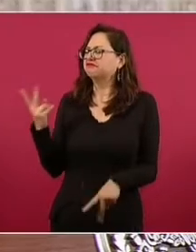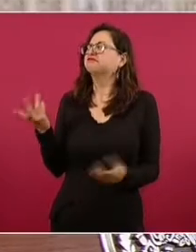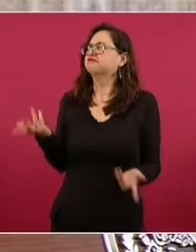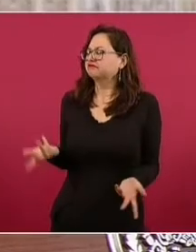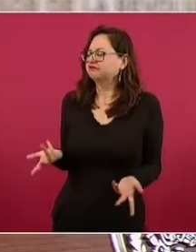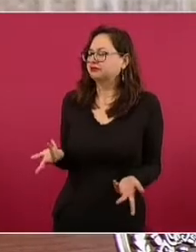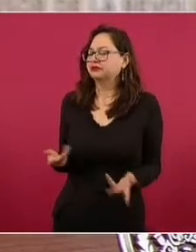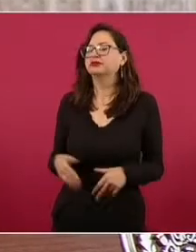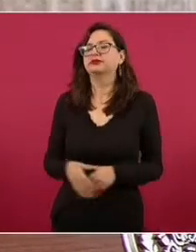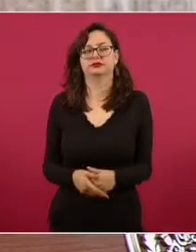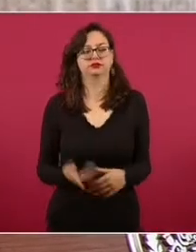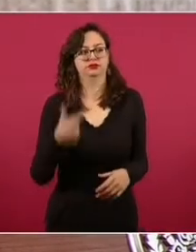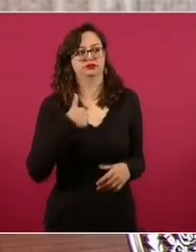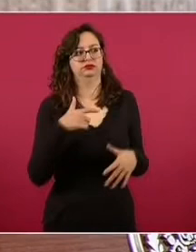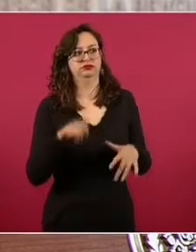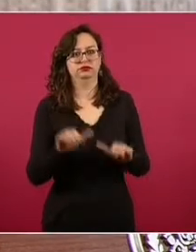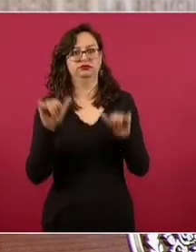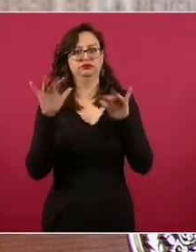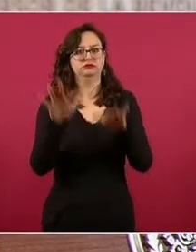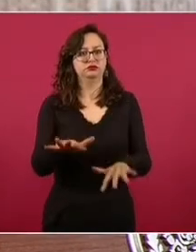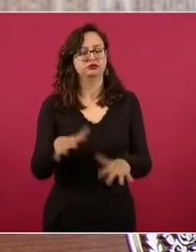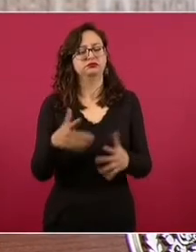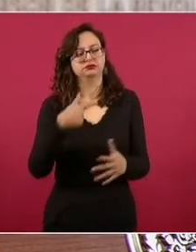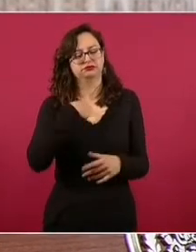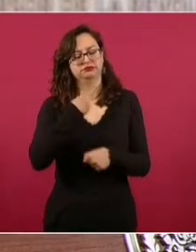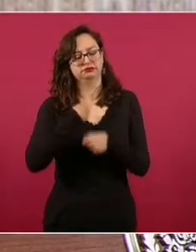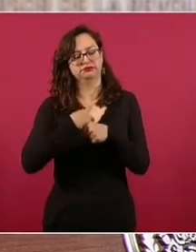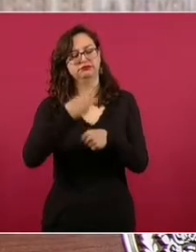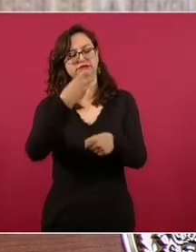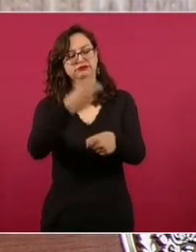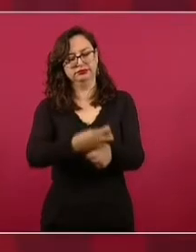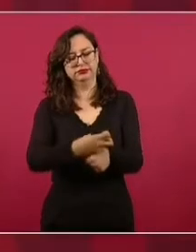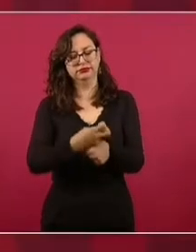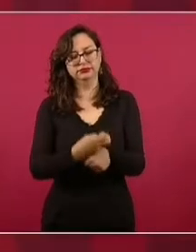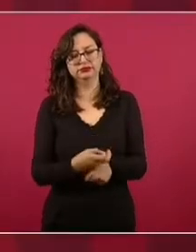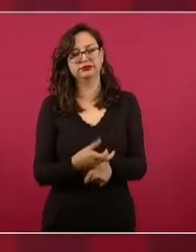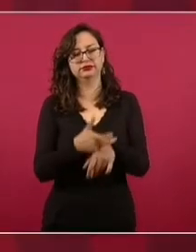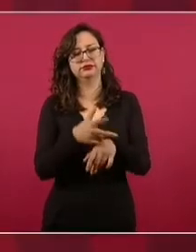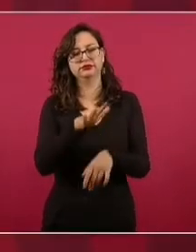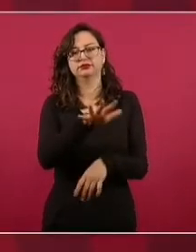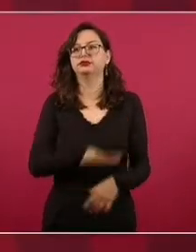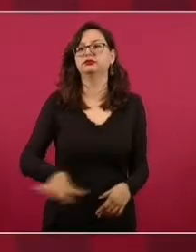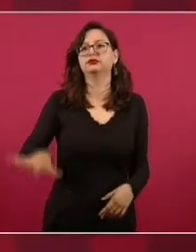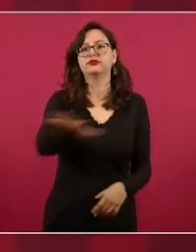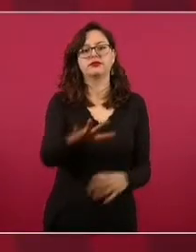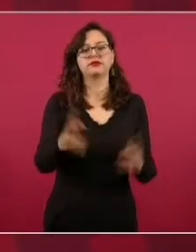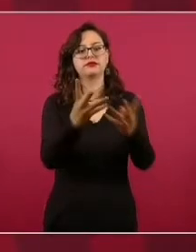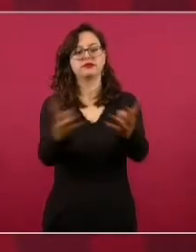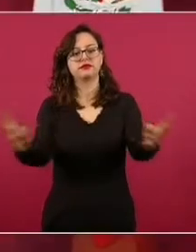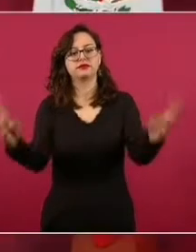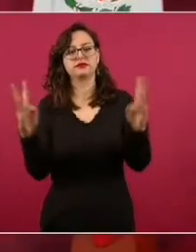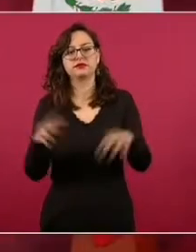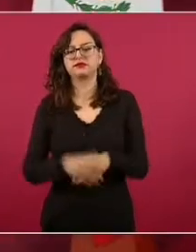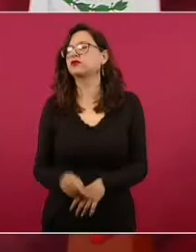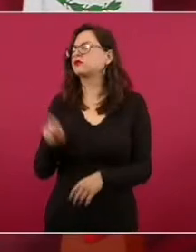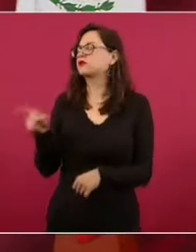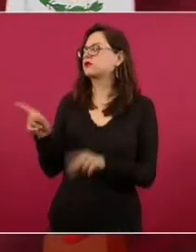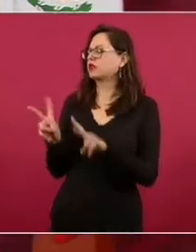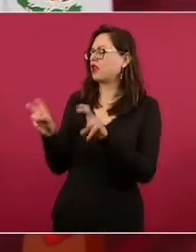estoy invitado a la plaza. Y de qué va a hablar,